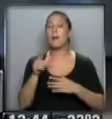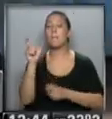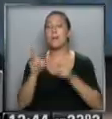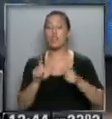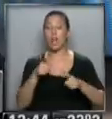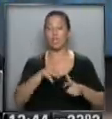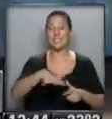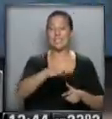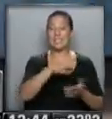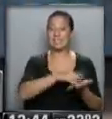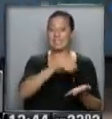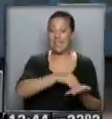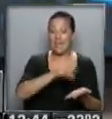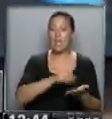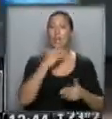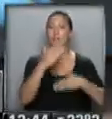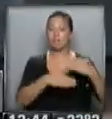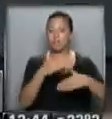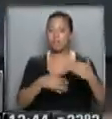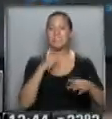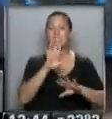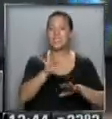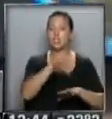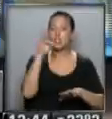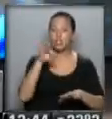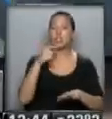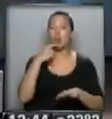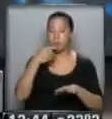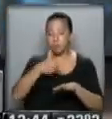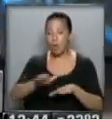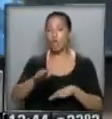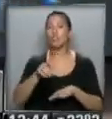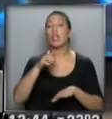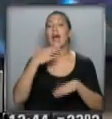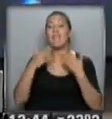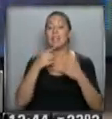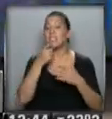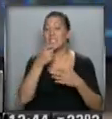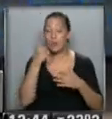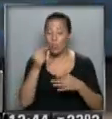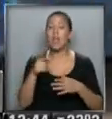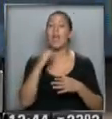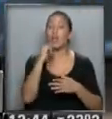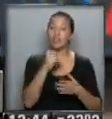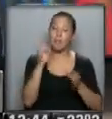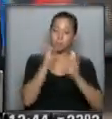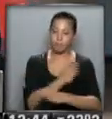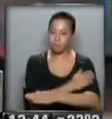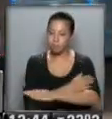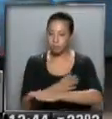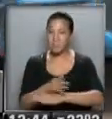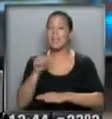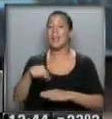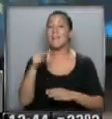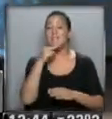estamos avanzando en las licitaciones, en la adjudicación y empezaron las obras, pronto vamos a hablar, si querés, un día de ese programa con más detalle. Y